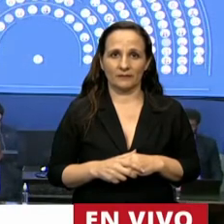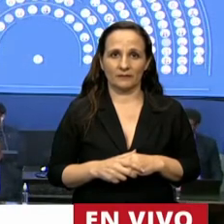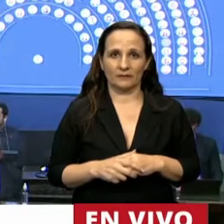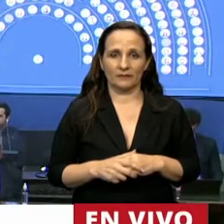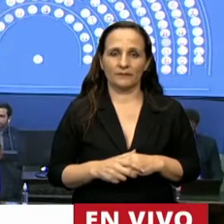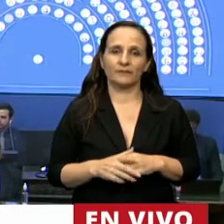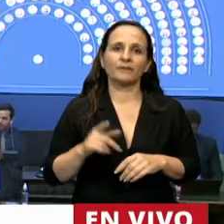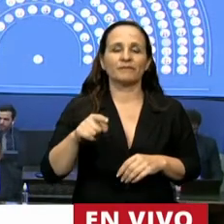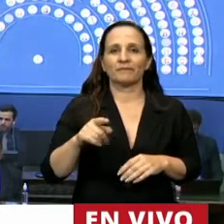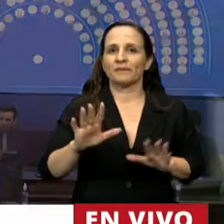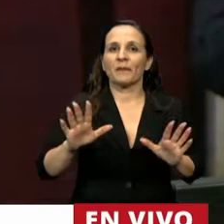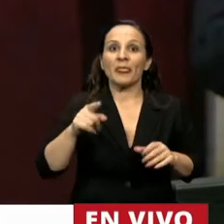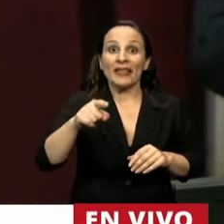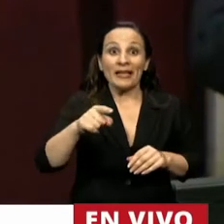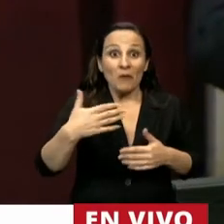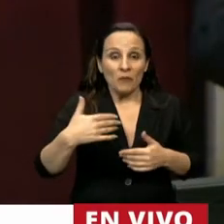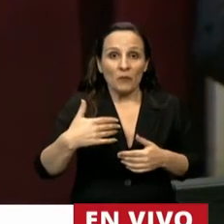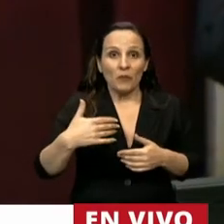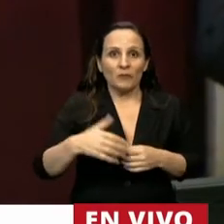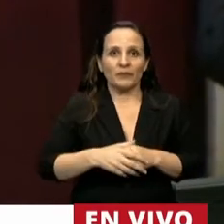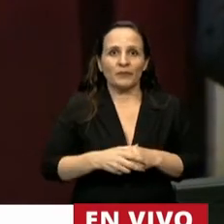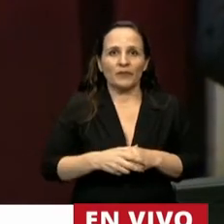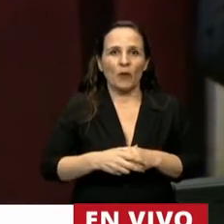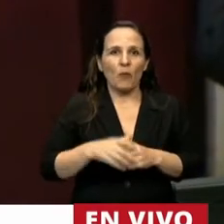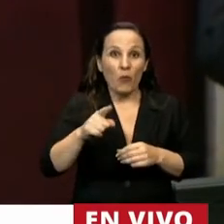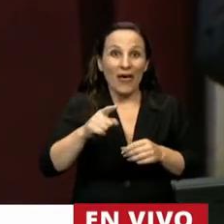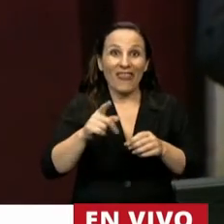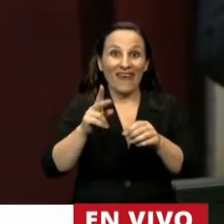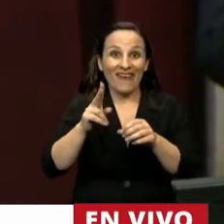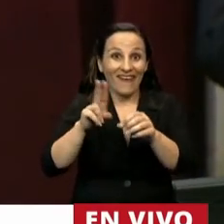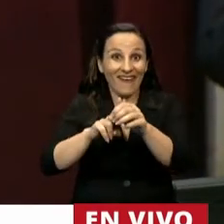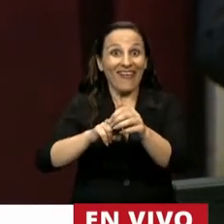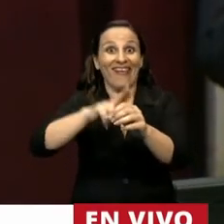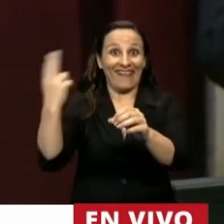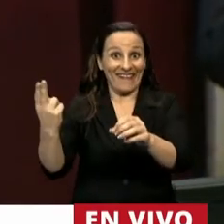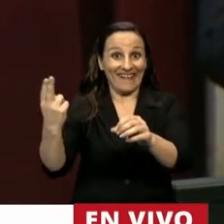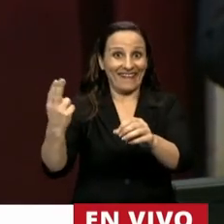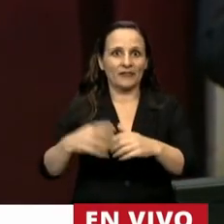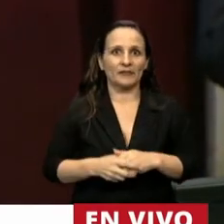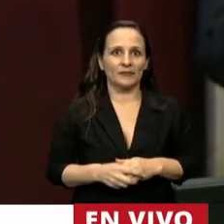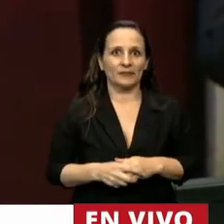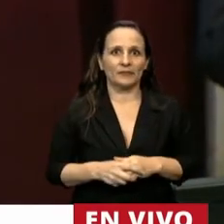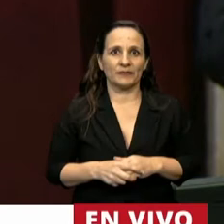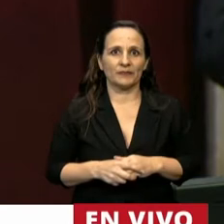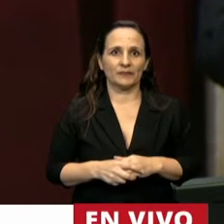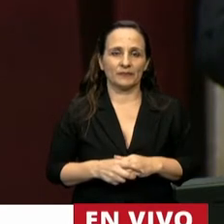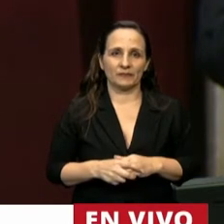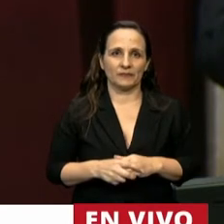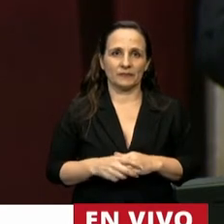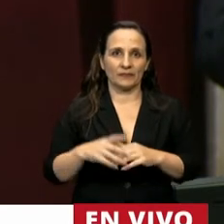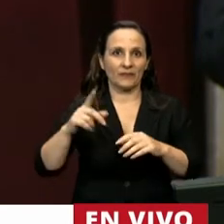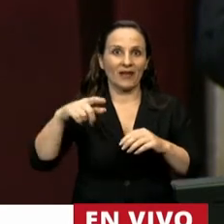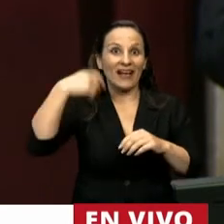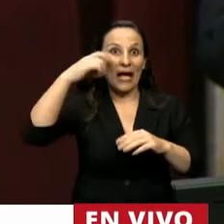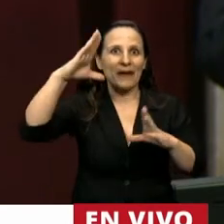Si puede apretar la cancelación del silencio, diputada. Apagó la